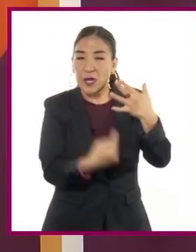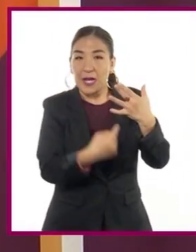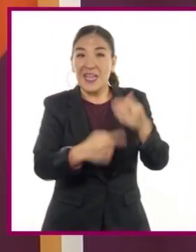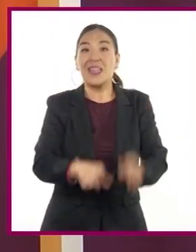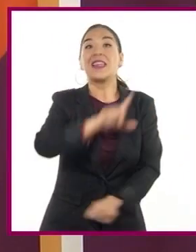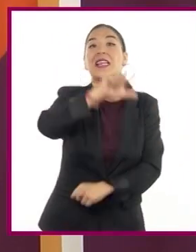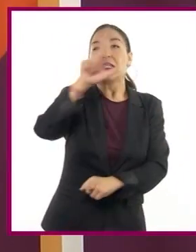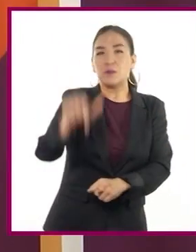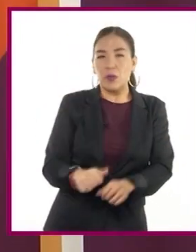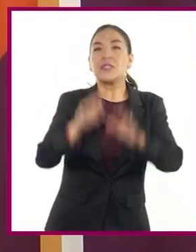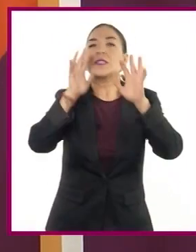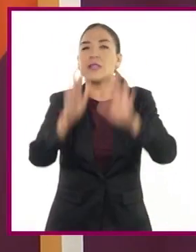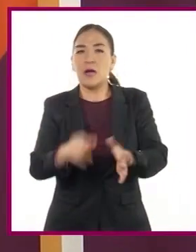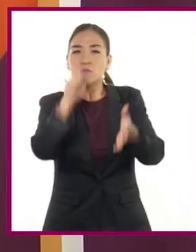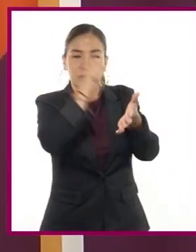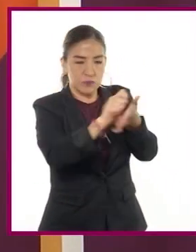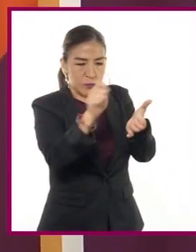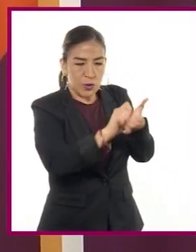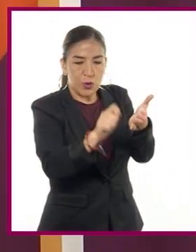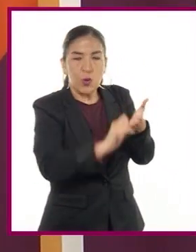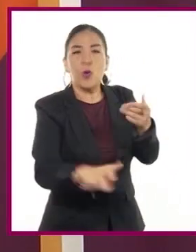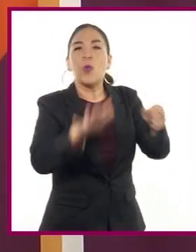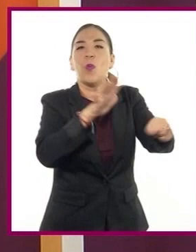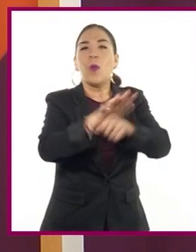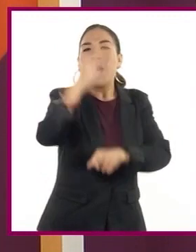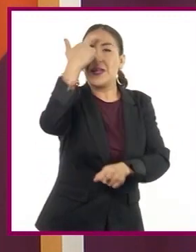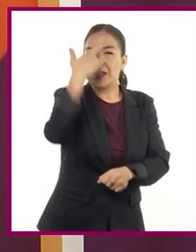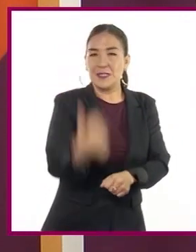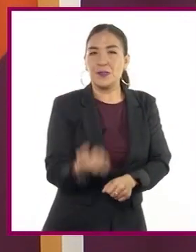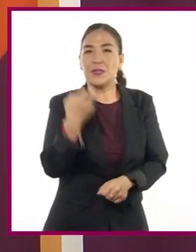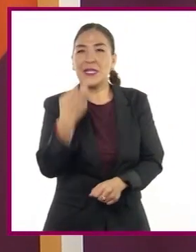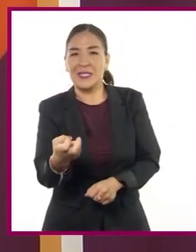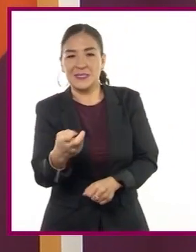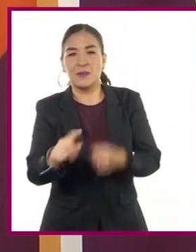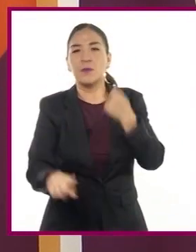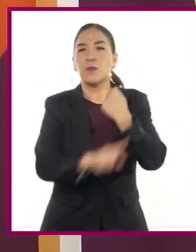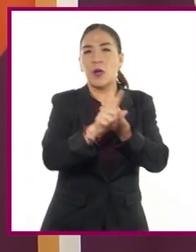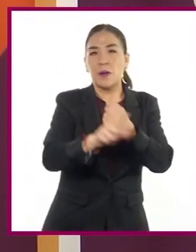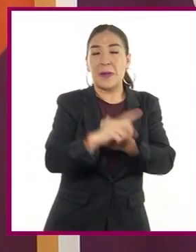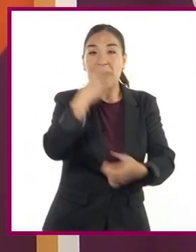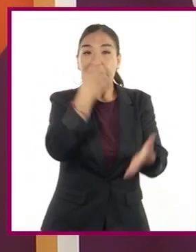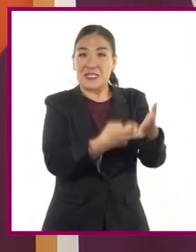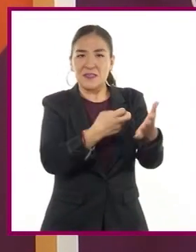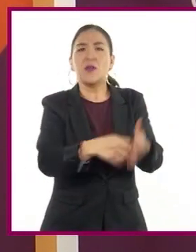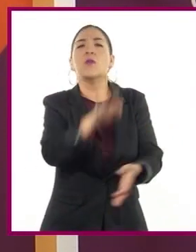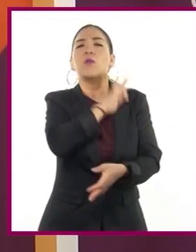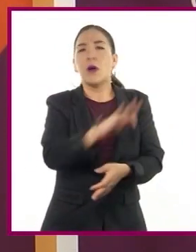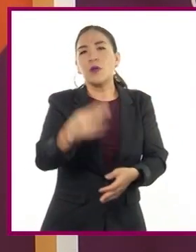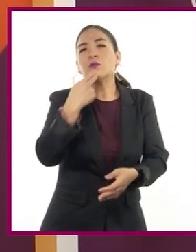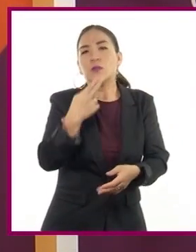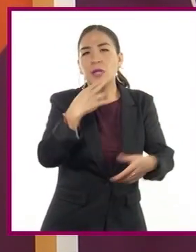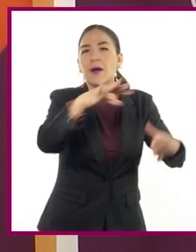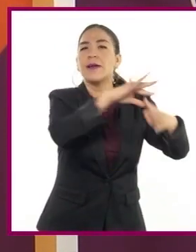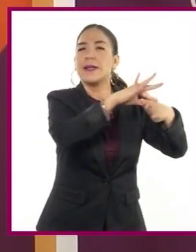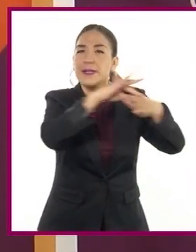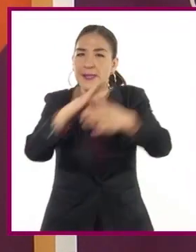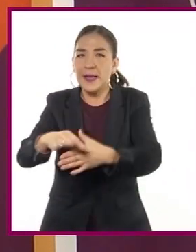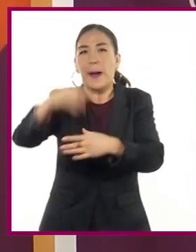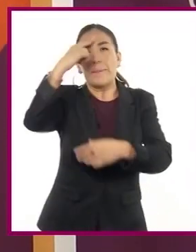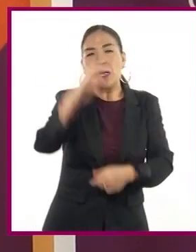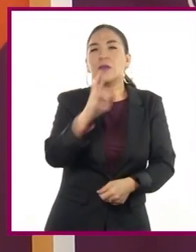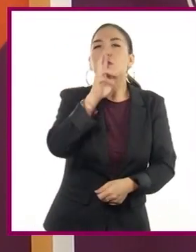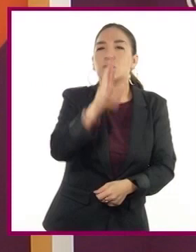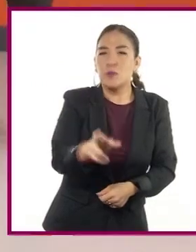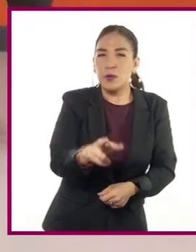se registrarán las causas de la problemática. En esta etapa, nos puede servir de guía responder preguntas